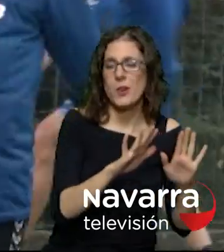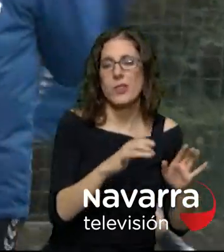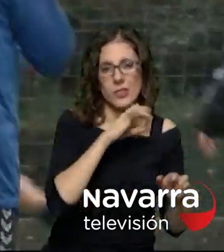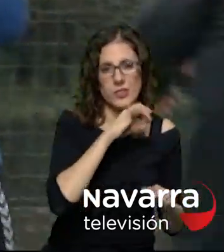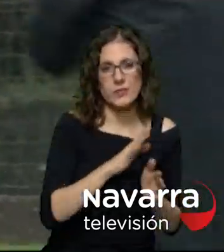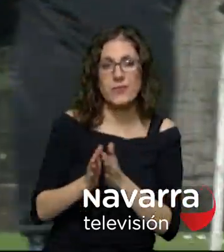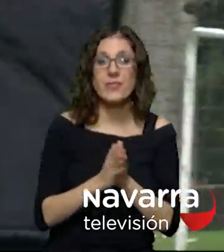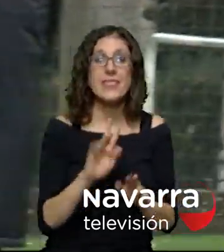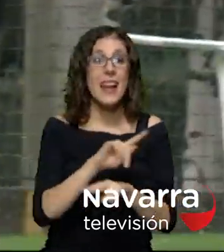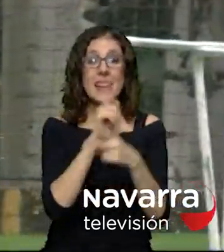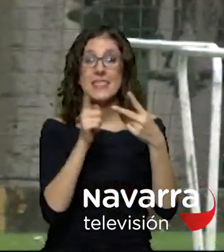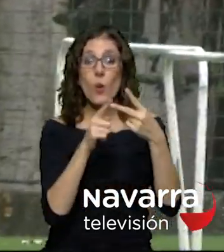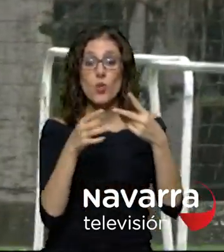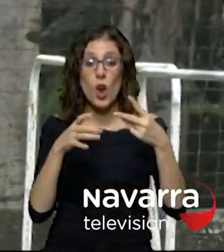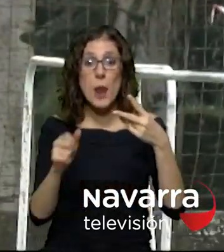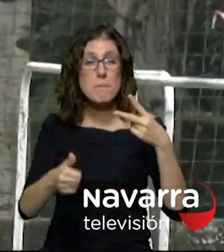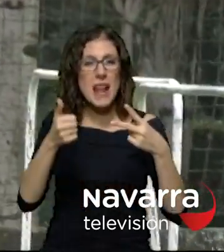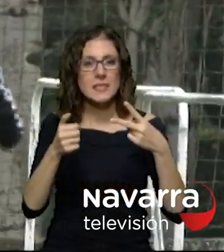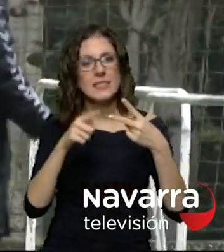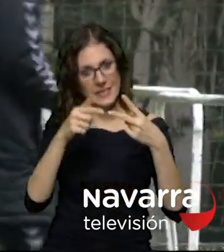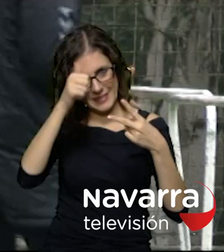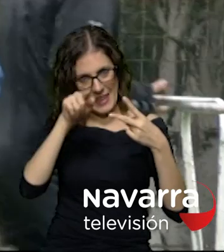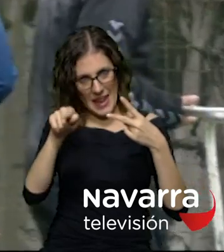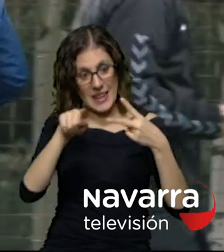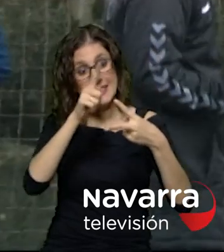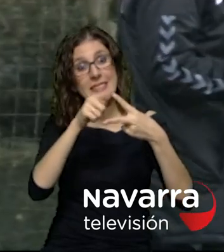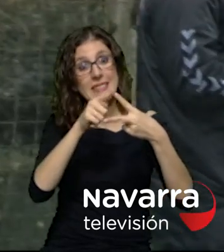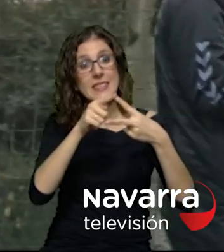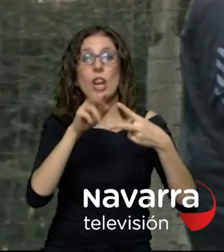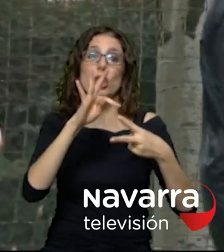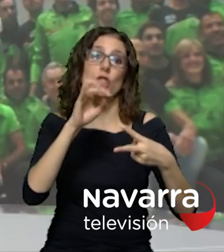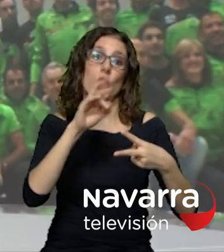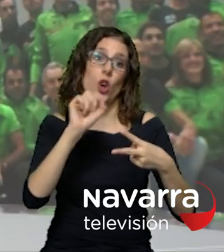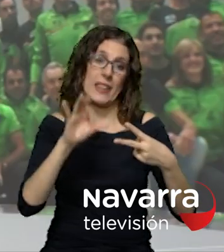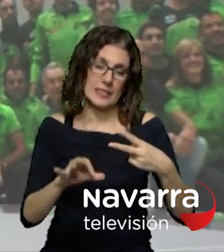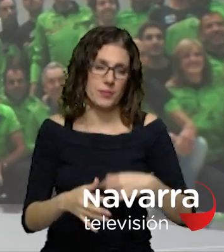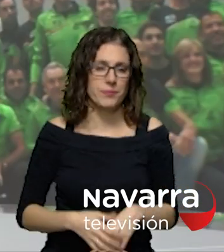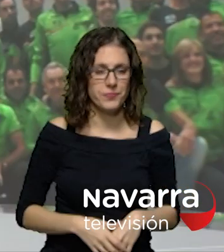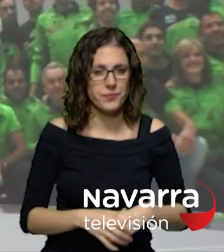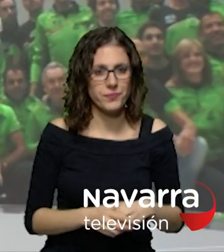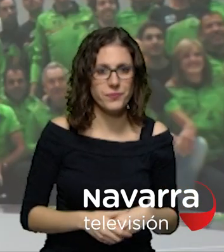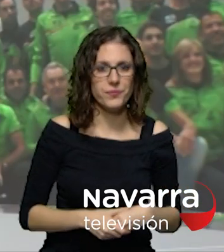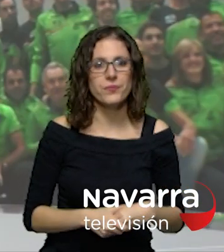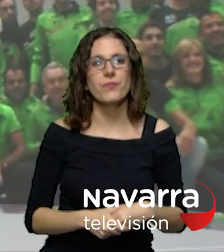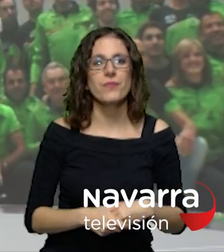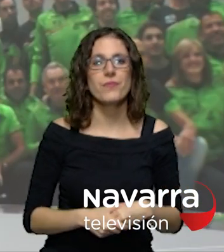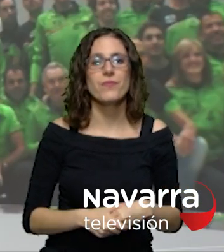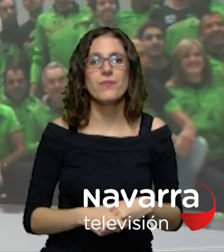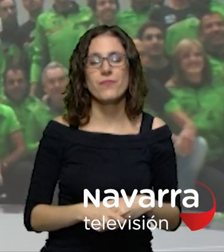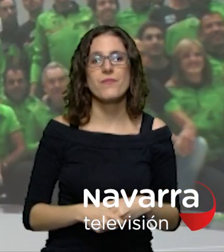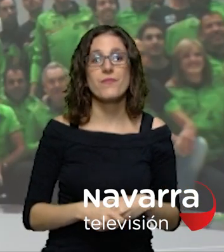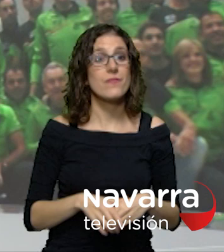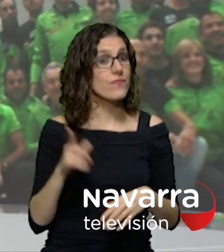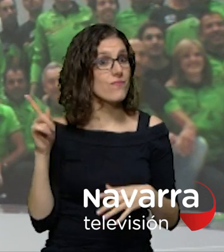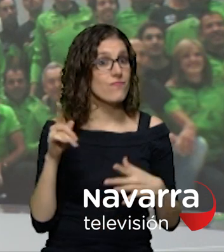goleador de Osasuna empatado con Torres y a solo uno del Pichichi Rubén García Es una de las referencias del atletismo